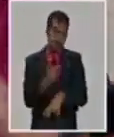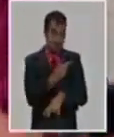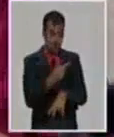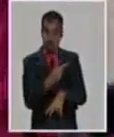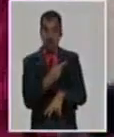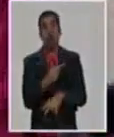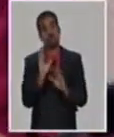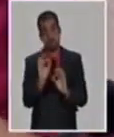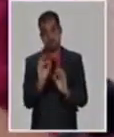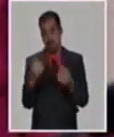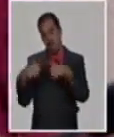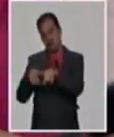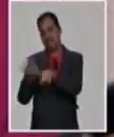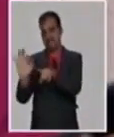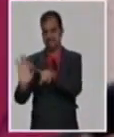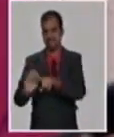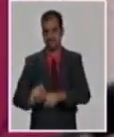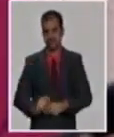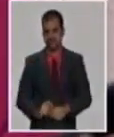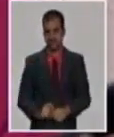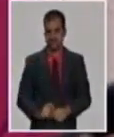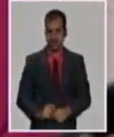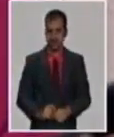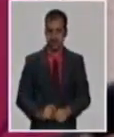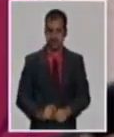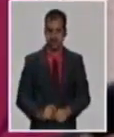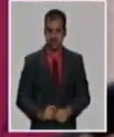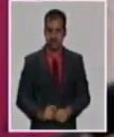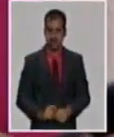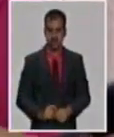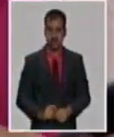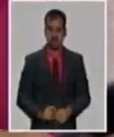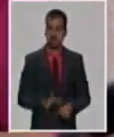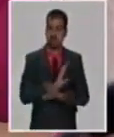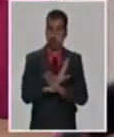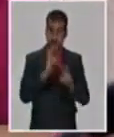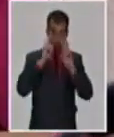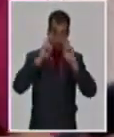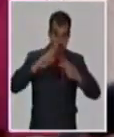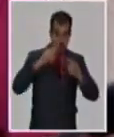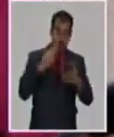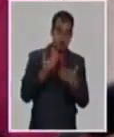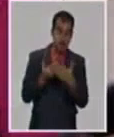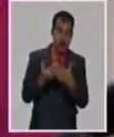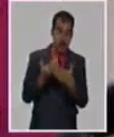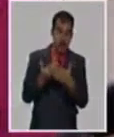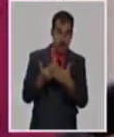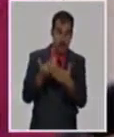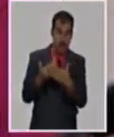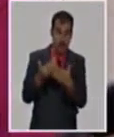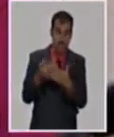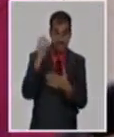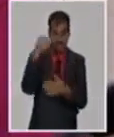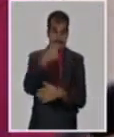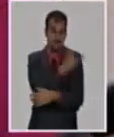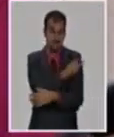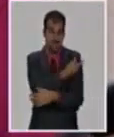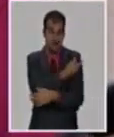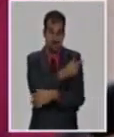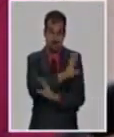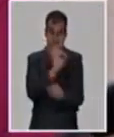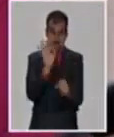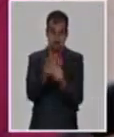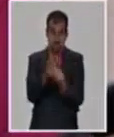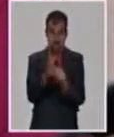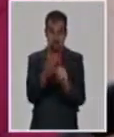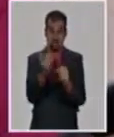las 12 y se complementan. Y luego este estudio de intervención, este estudio ya, perdón, esta introducción de la vacuna una vez